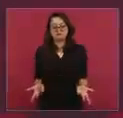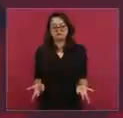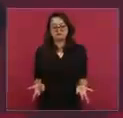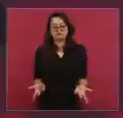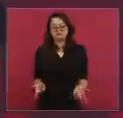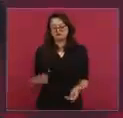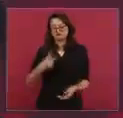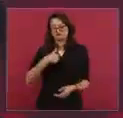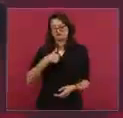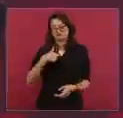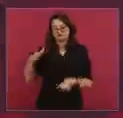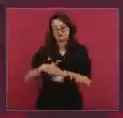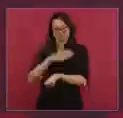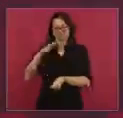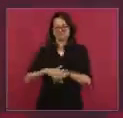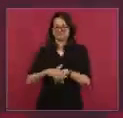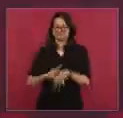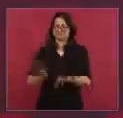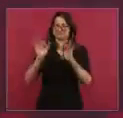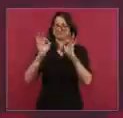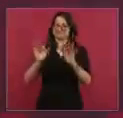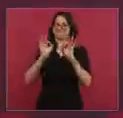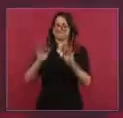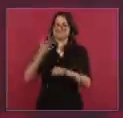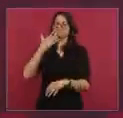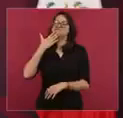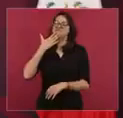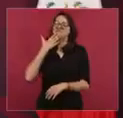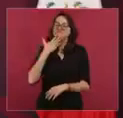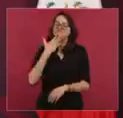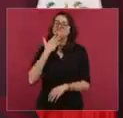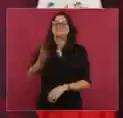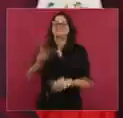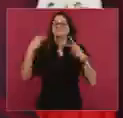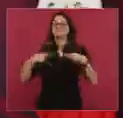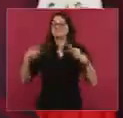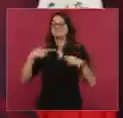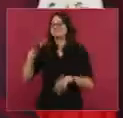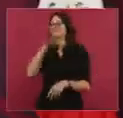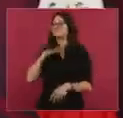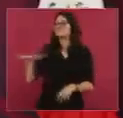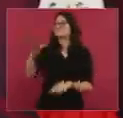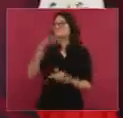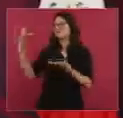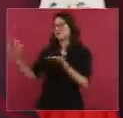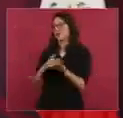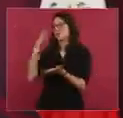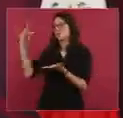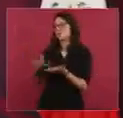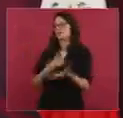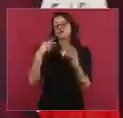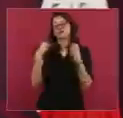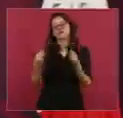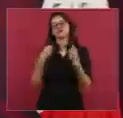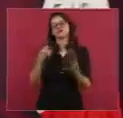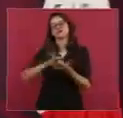y es agradecerle a la gente, su apoyo, estamos bien calificados. No es